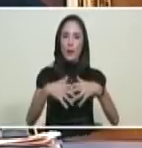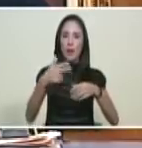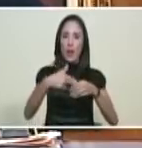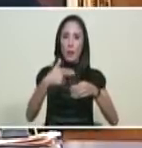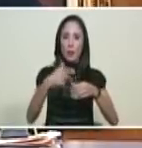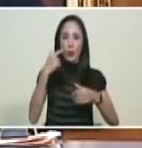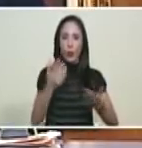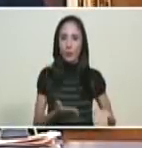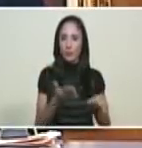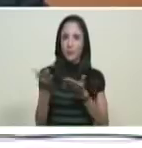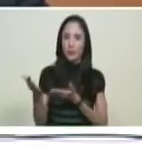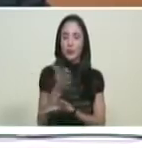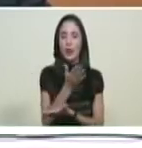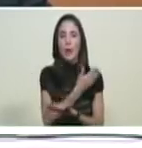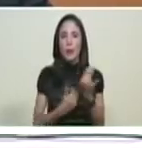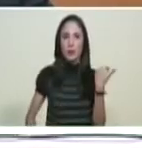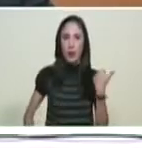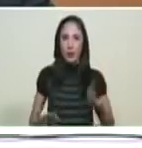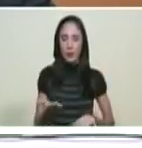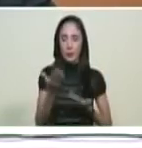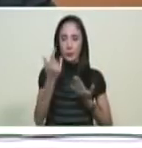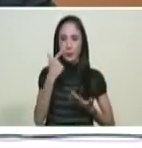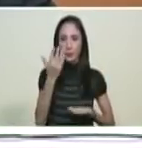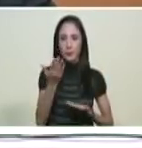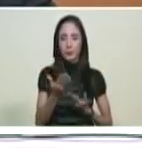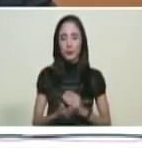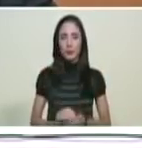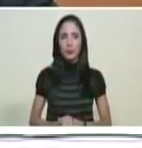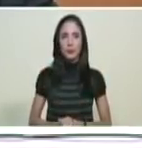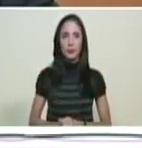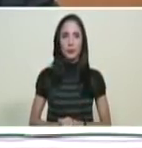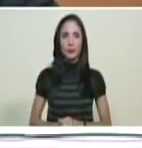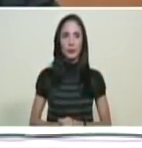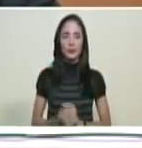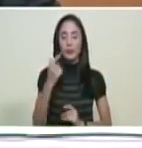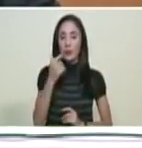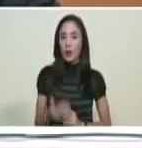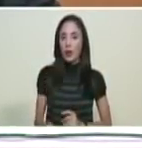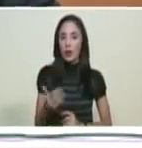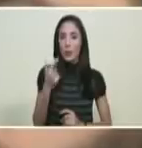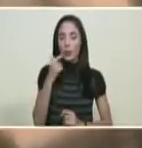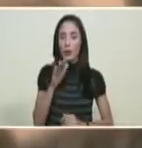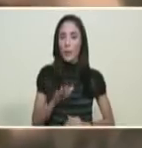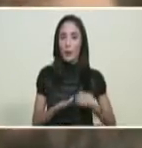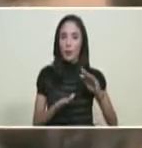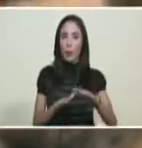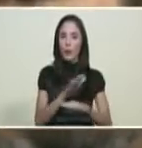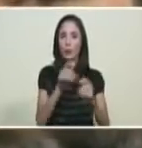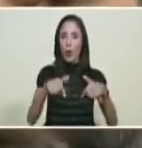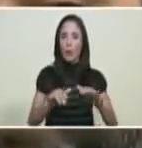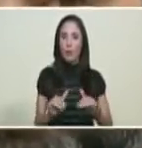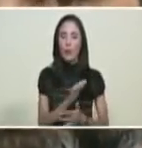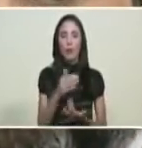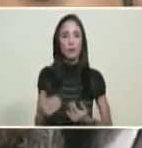presidente de PDVSA, mayor general Manuel Quevedo. Muy importante el paso que estamos dando hoy.